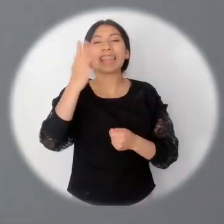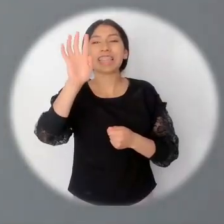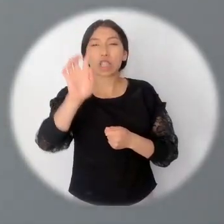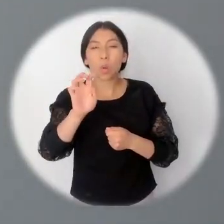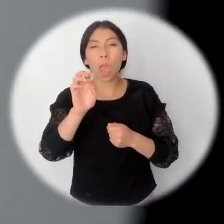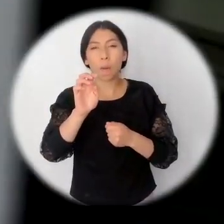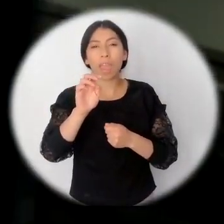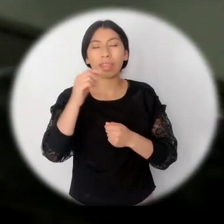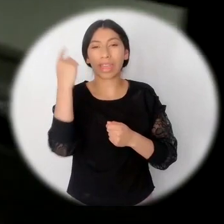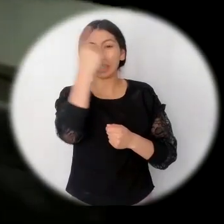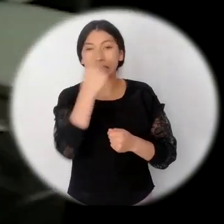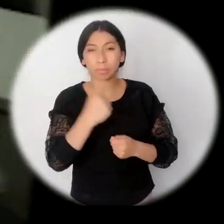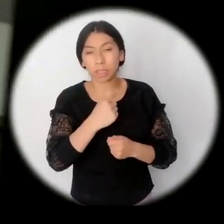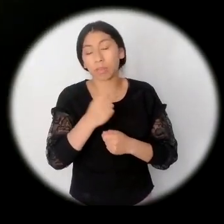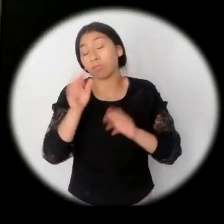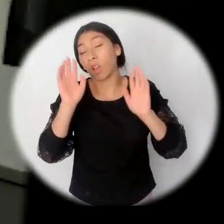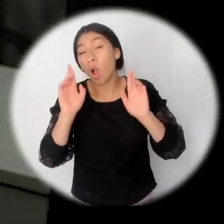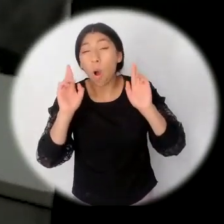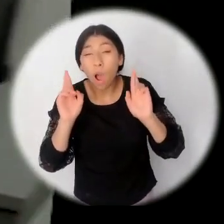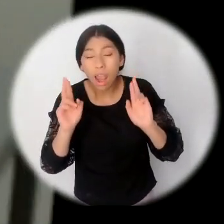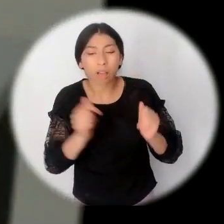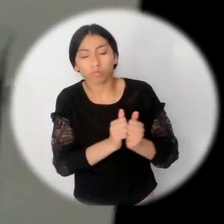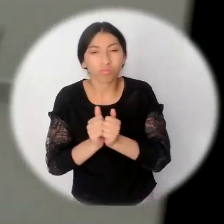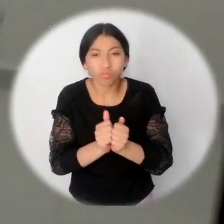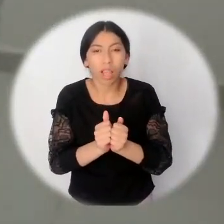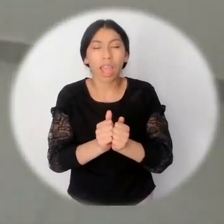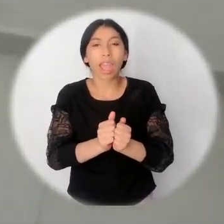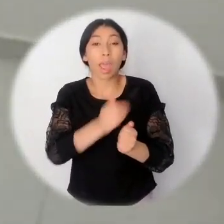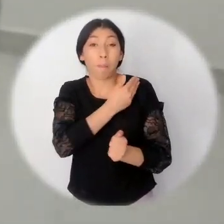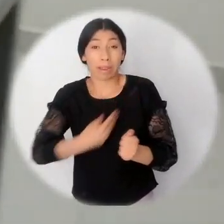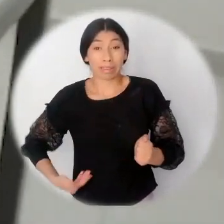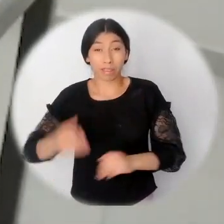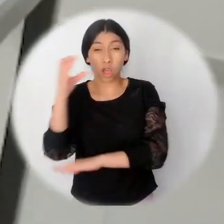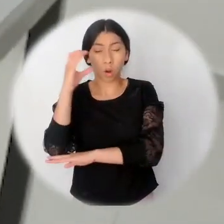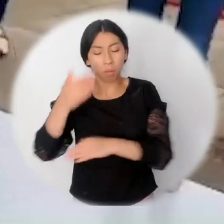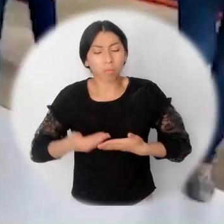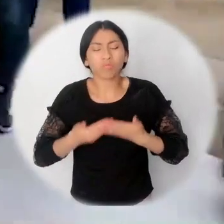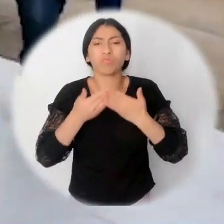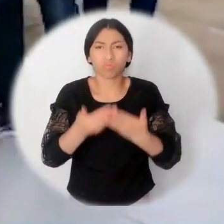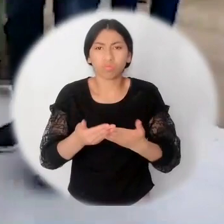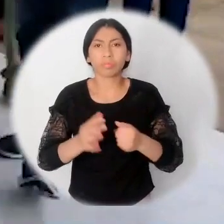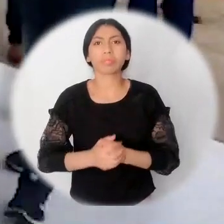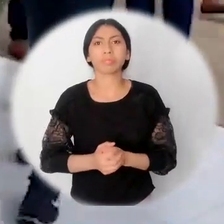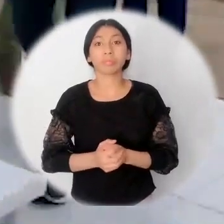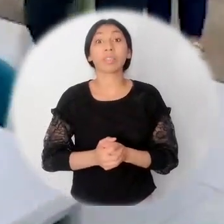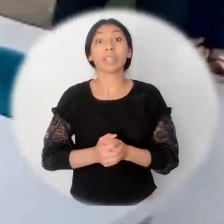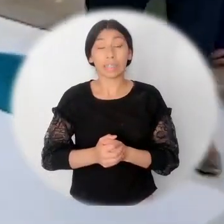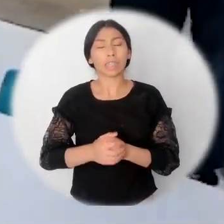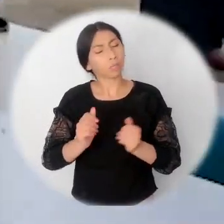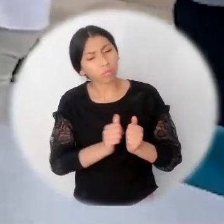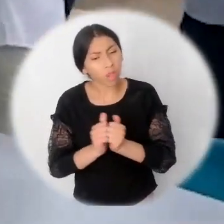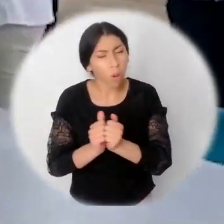Es una fecha tentativa que tenemos para hacer esta entrega en compañía del señor presidente. También acompañamos a nuestra Dirección